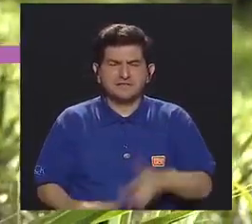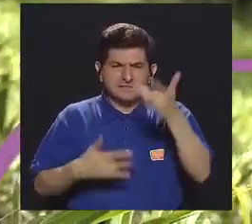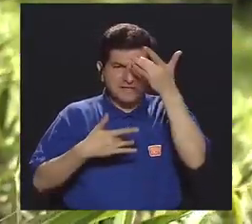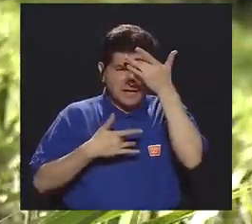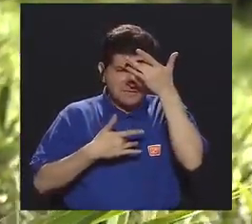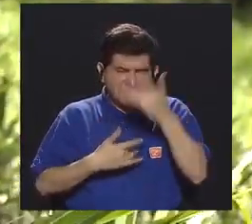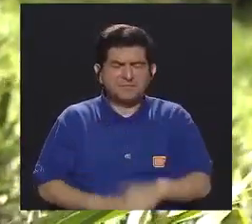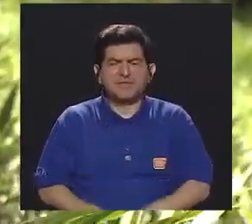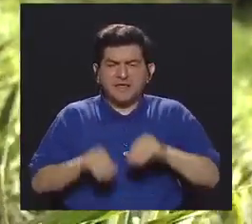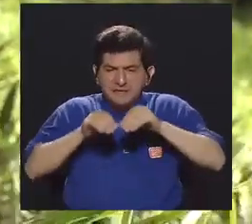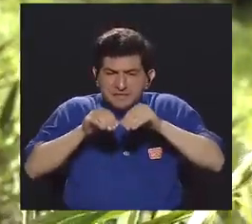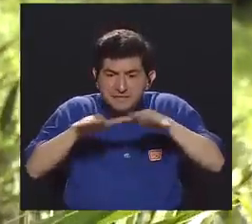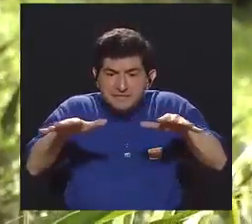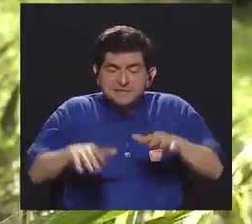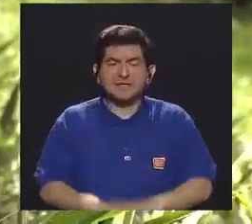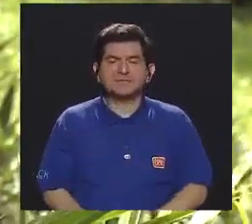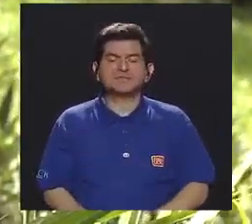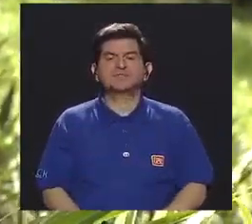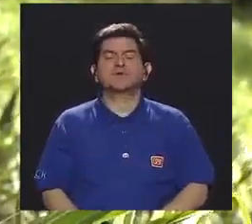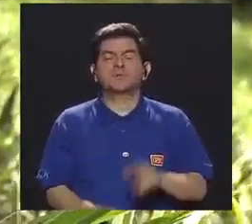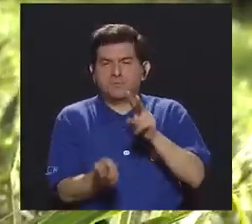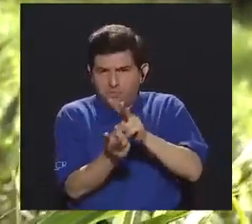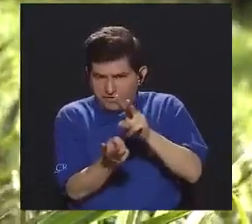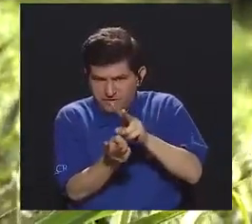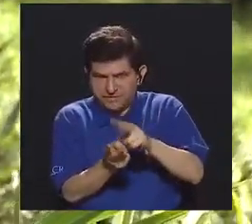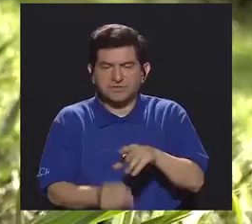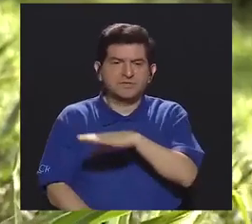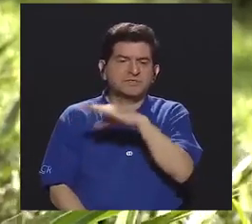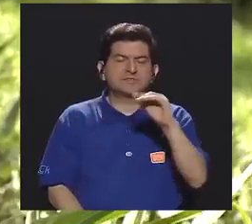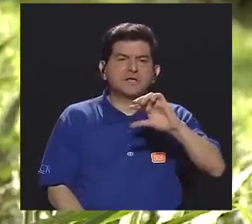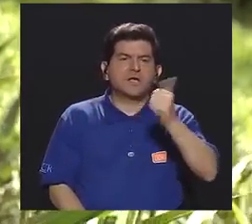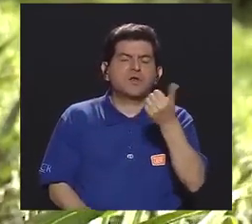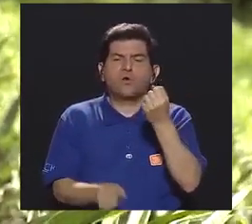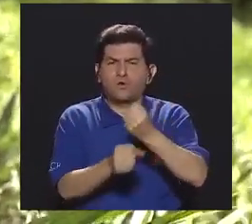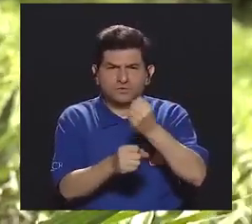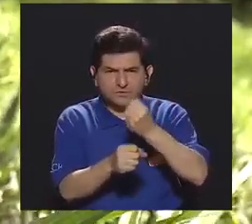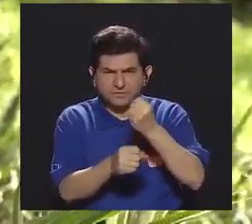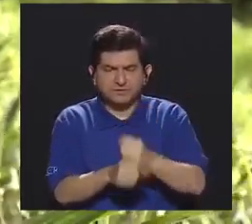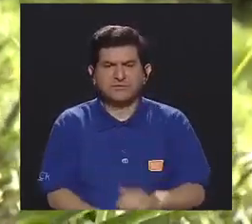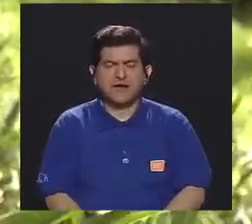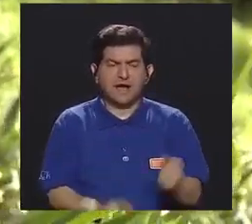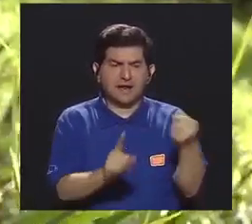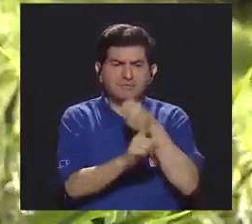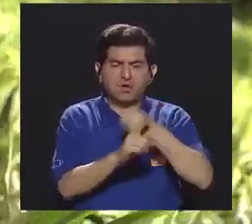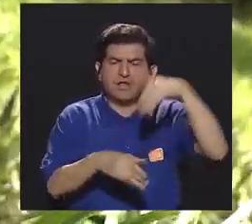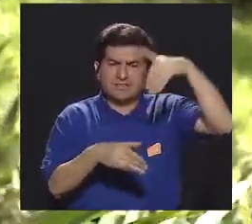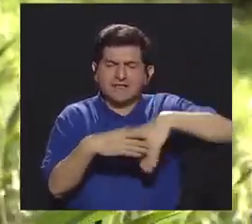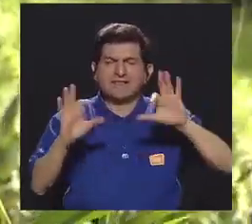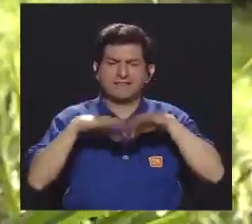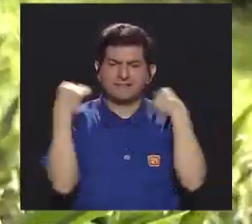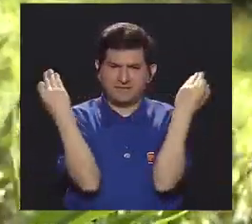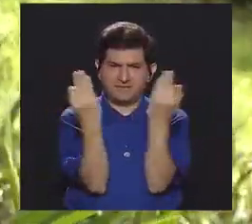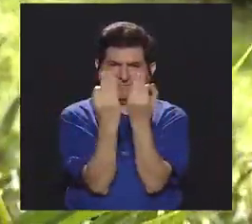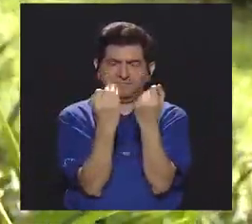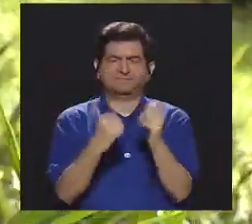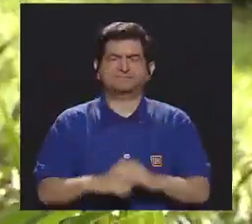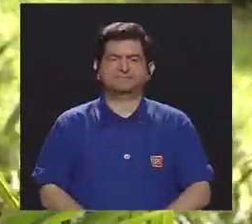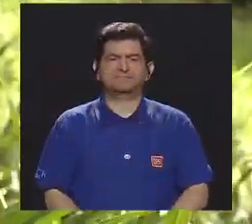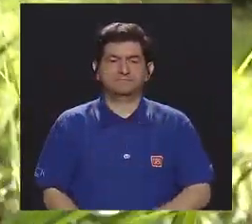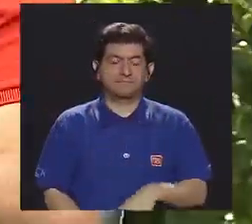bastante en lo que eran enfermedades de transmisión sexual. Y el otro que trabajamos bastante fue la violencia intrafamiliar.